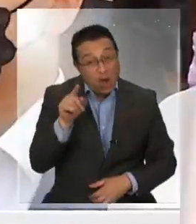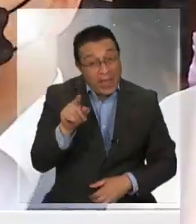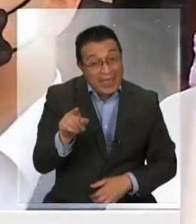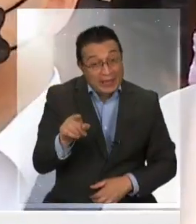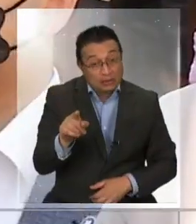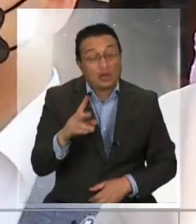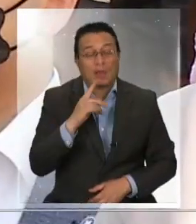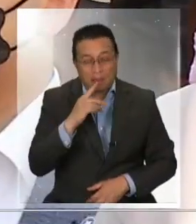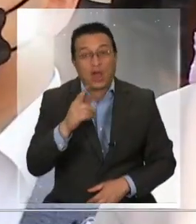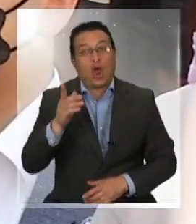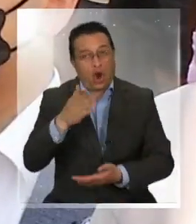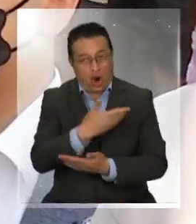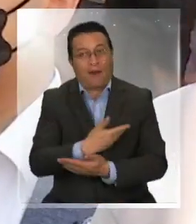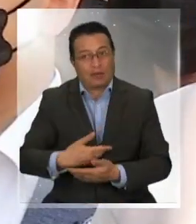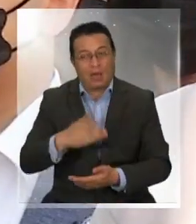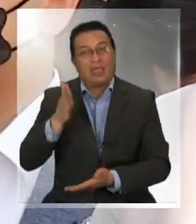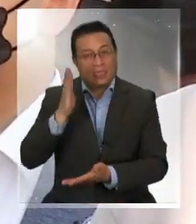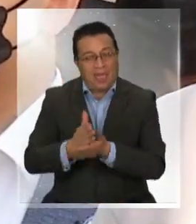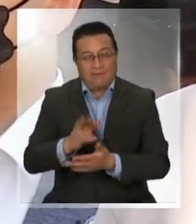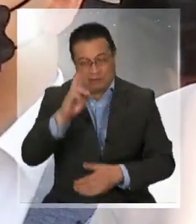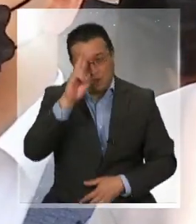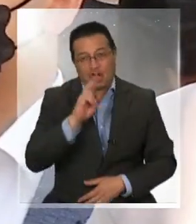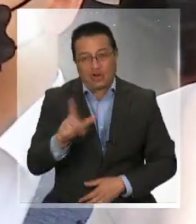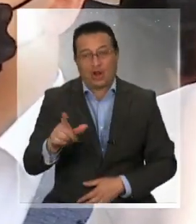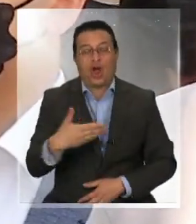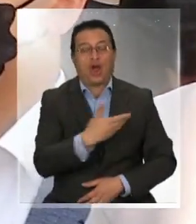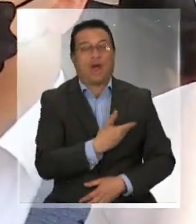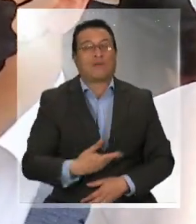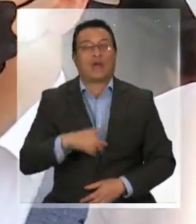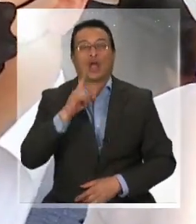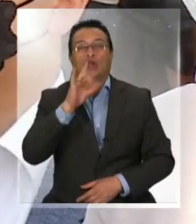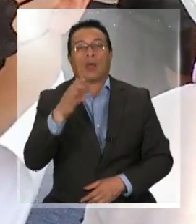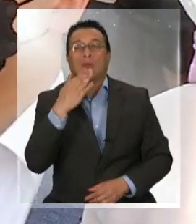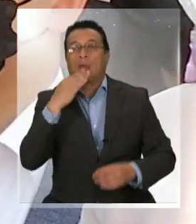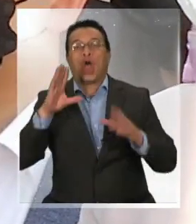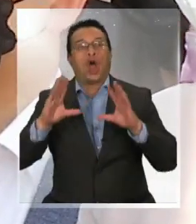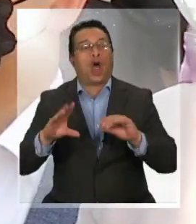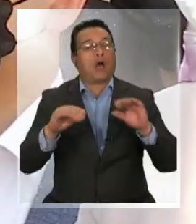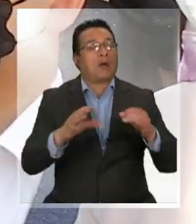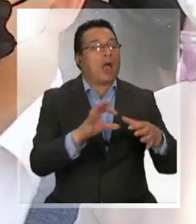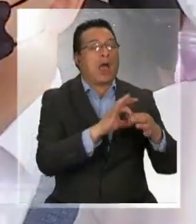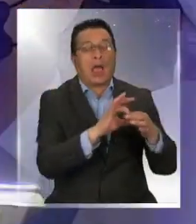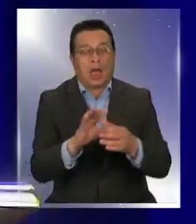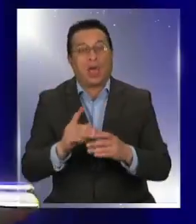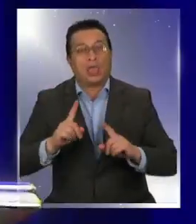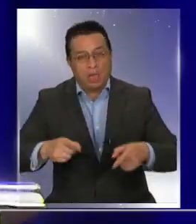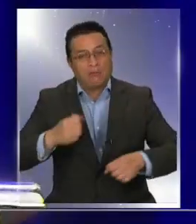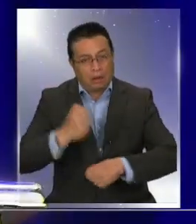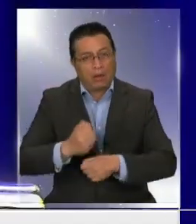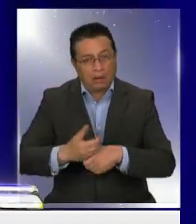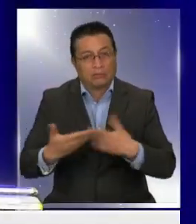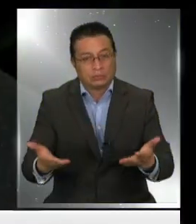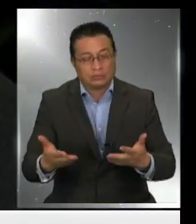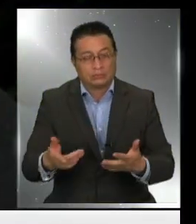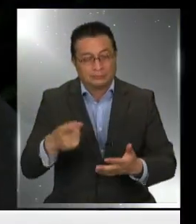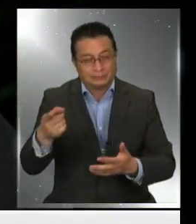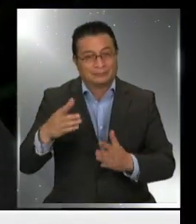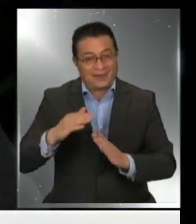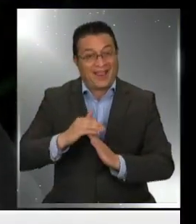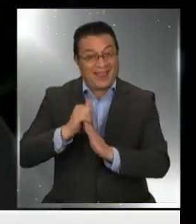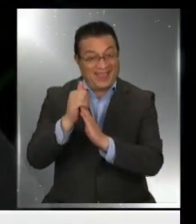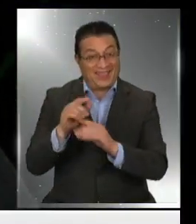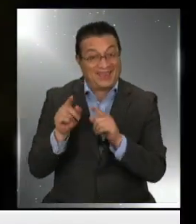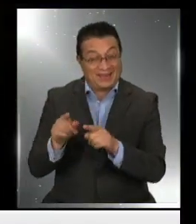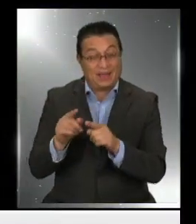que el gobierno tiene que cumplir un rol. El gobierno no está para hacer comentarios de lo que ocurre, sino para actuar. El líder de republicanos intenta